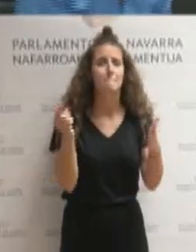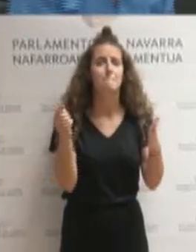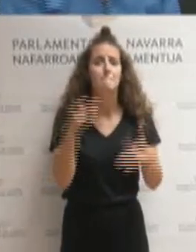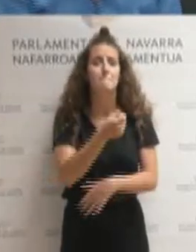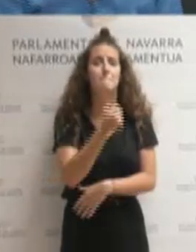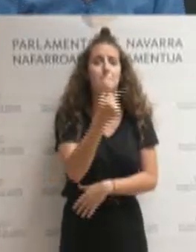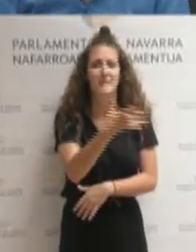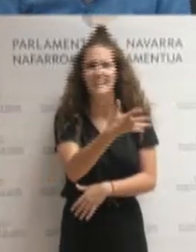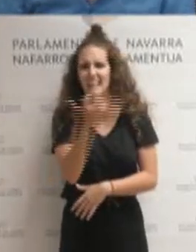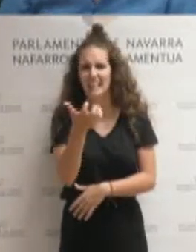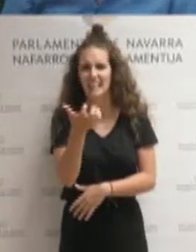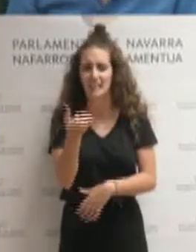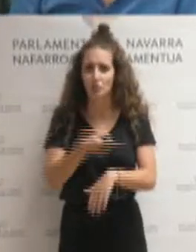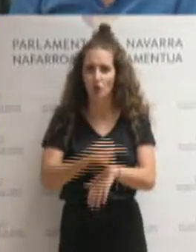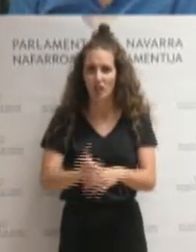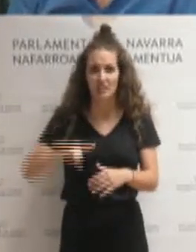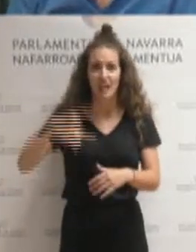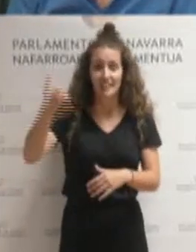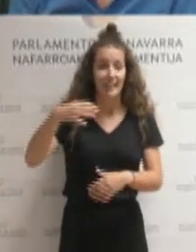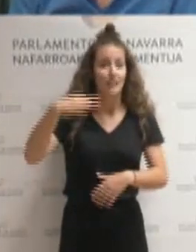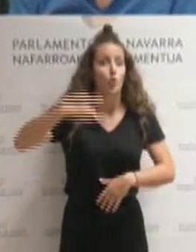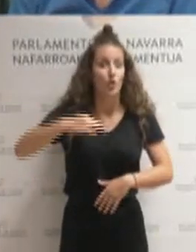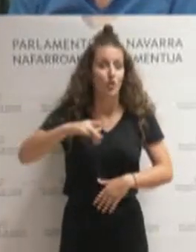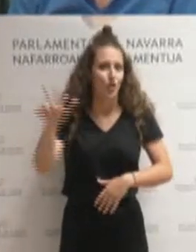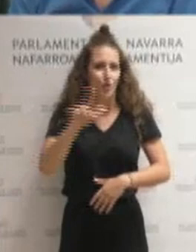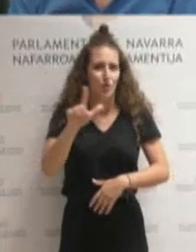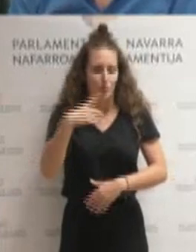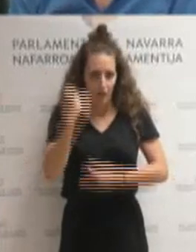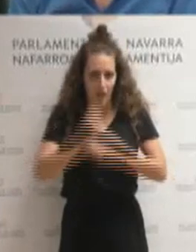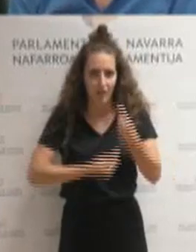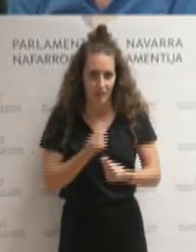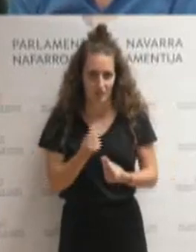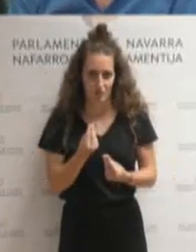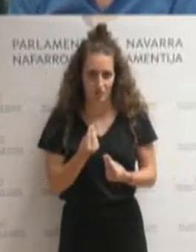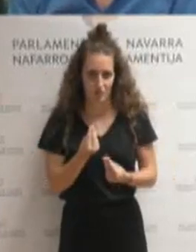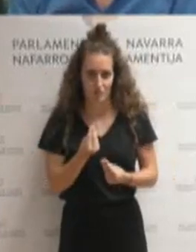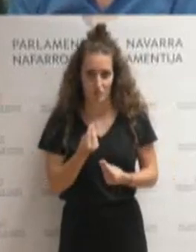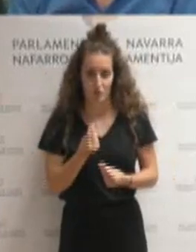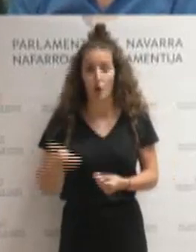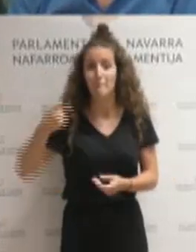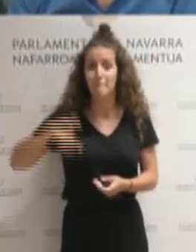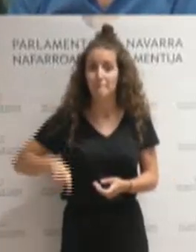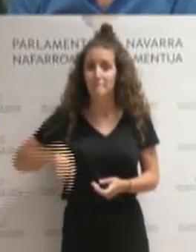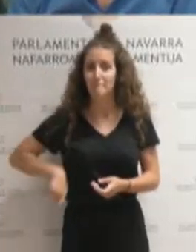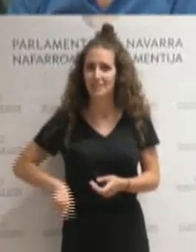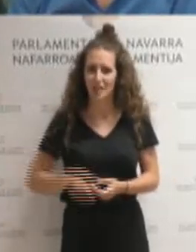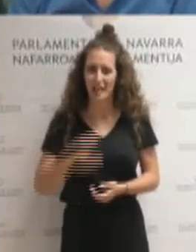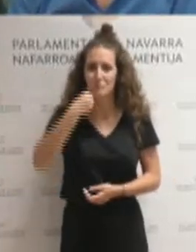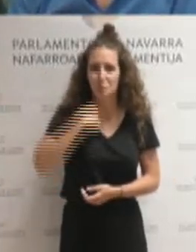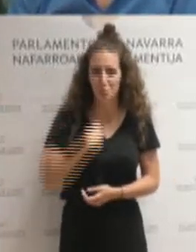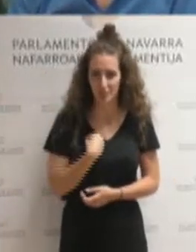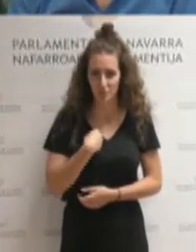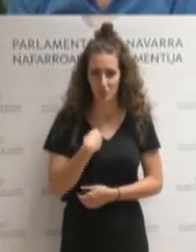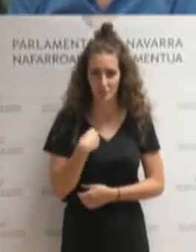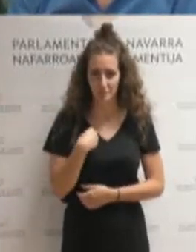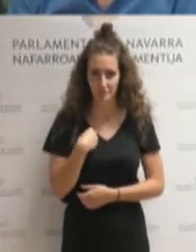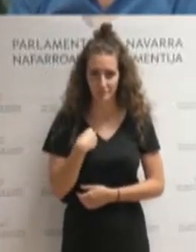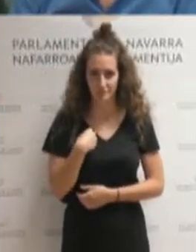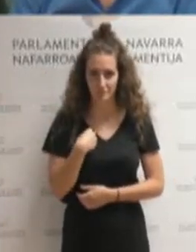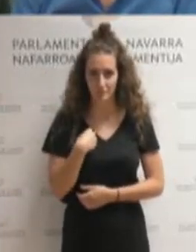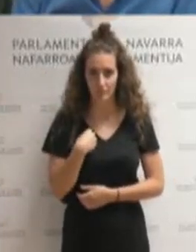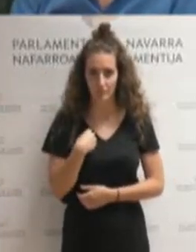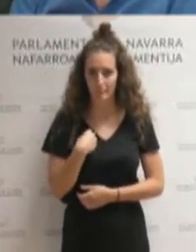extras solo en julio, con el mismo personal en plantilla. Yo no entiendo,